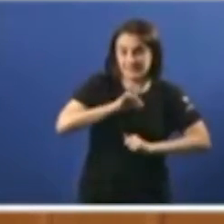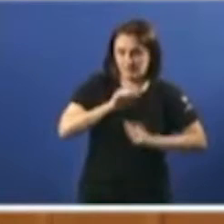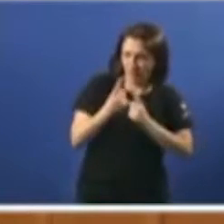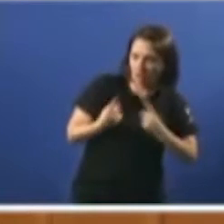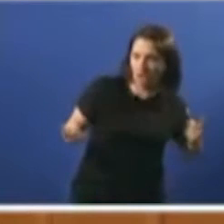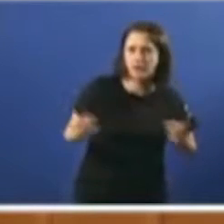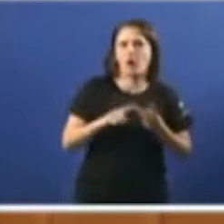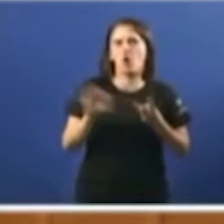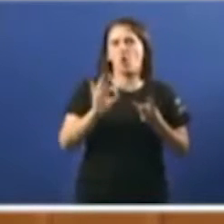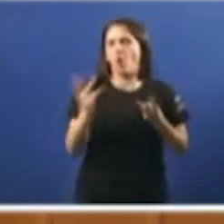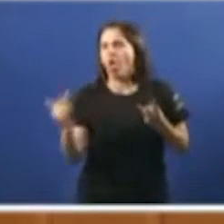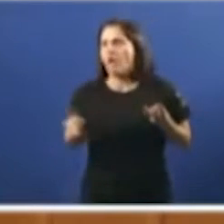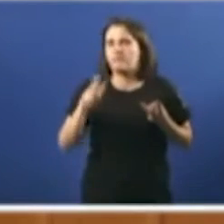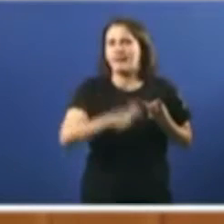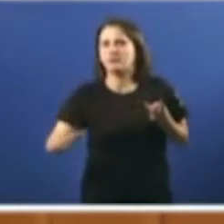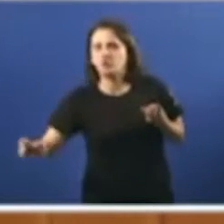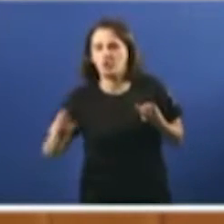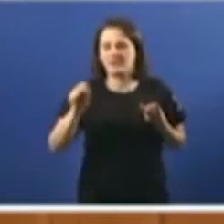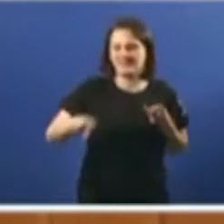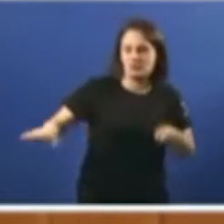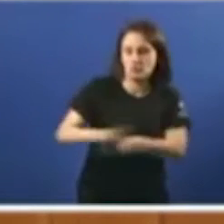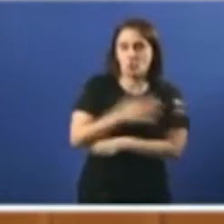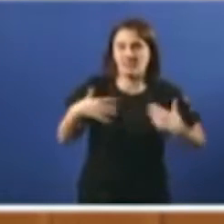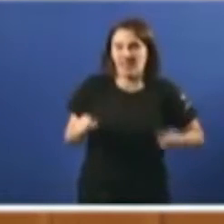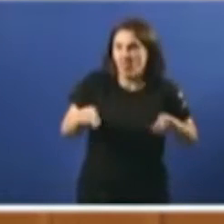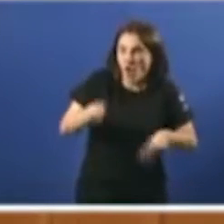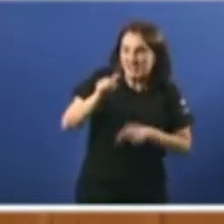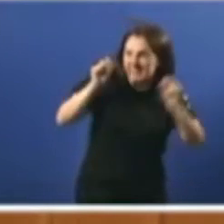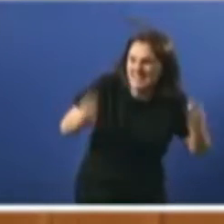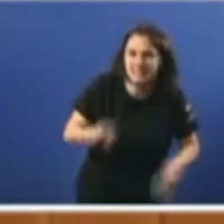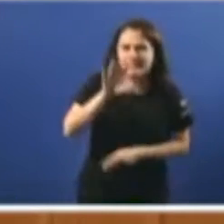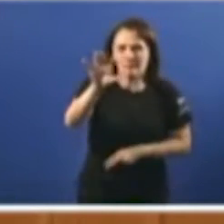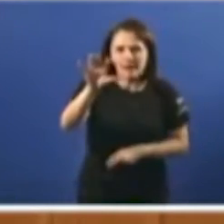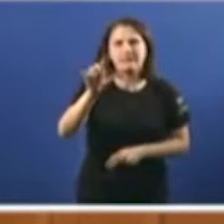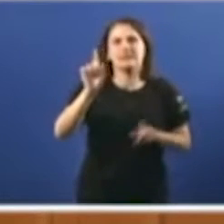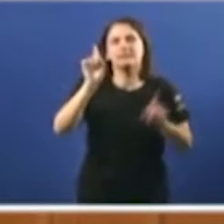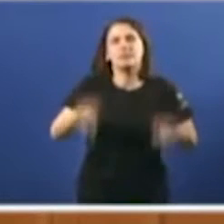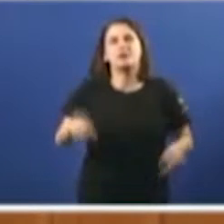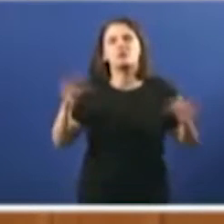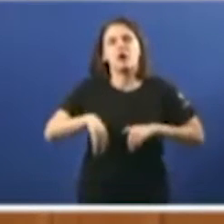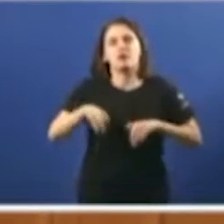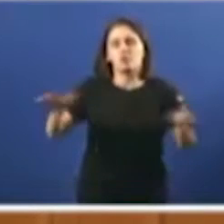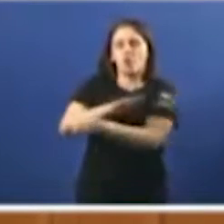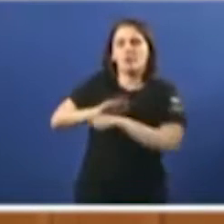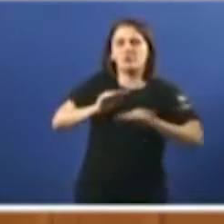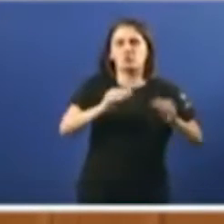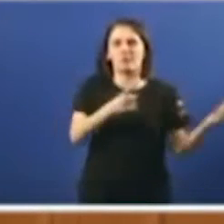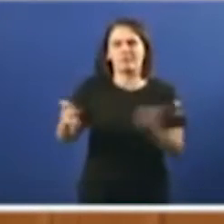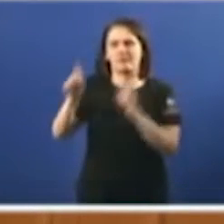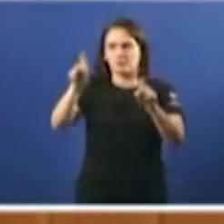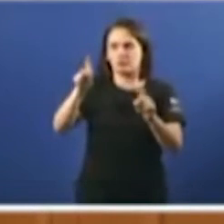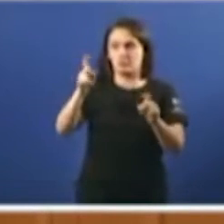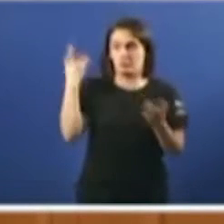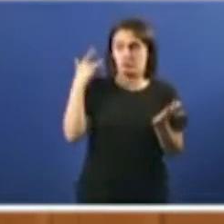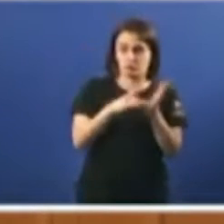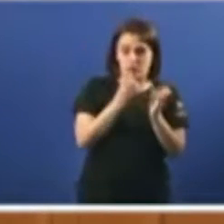interminables, a existencia de persoas sen cobertura sanitaria hoxe neste país, ou a desatención de necesidades educativas especiais, cousas das que vostede fala